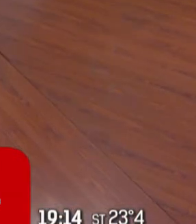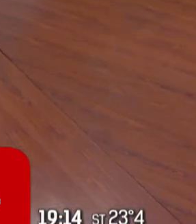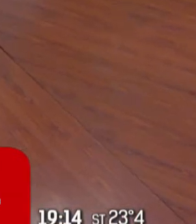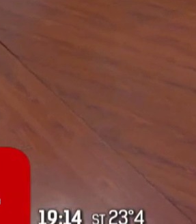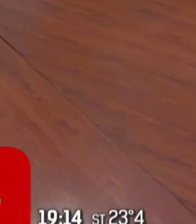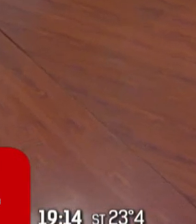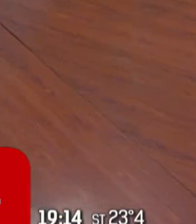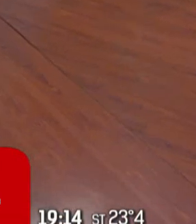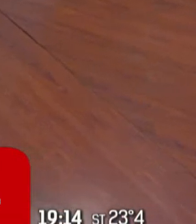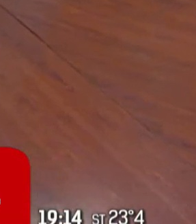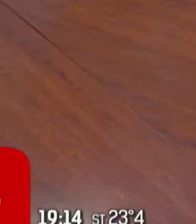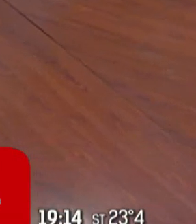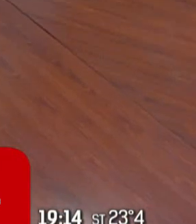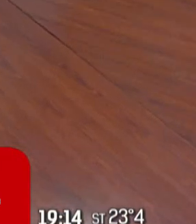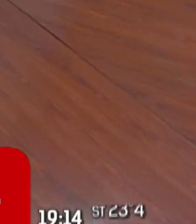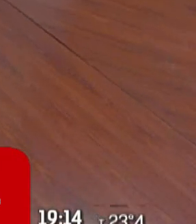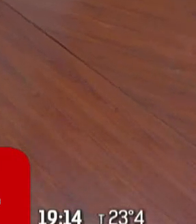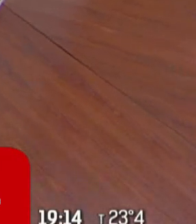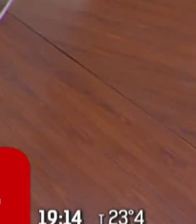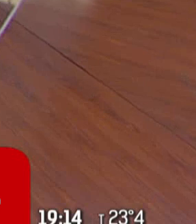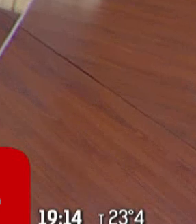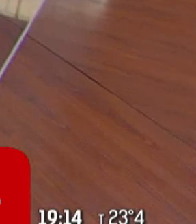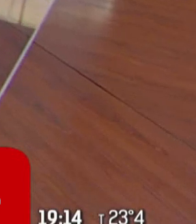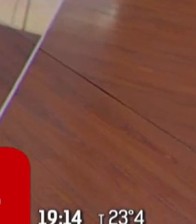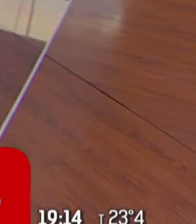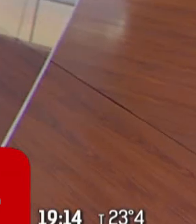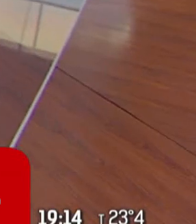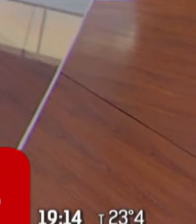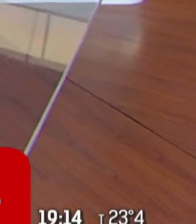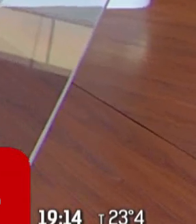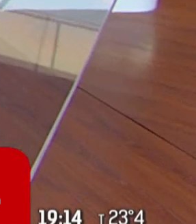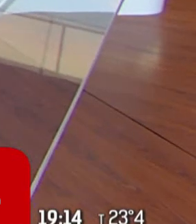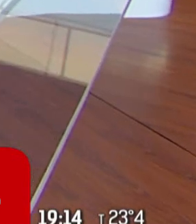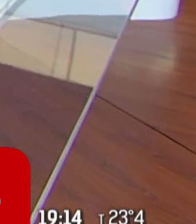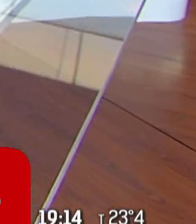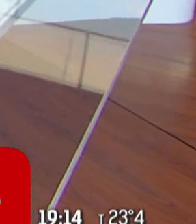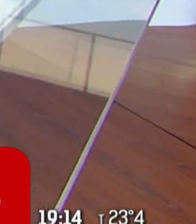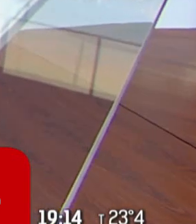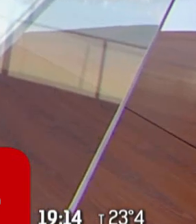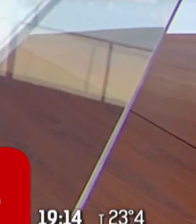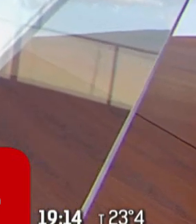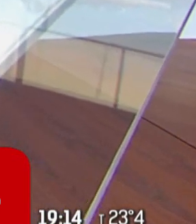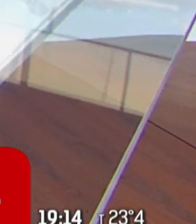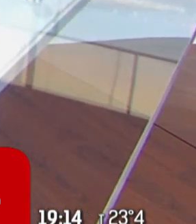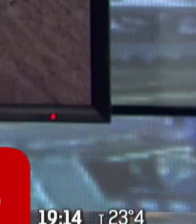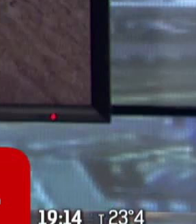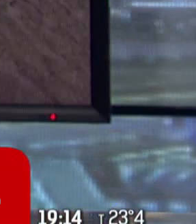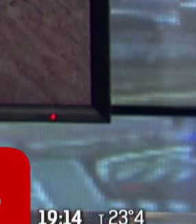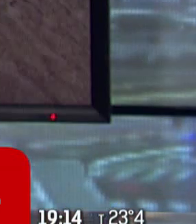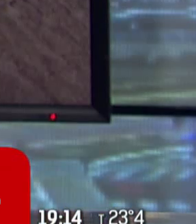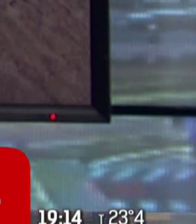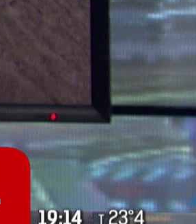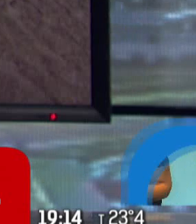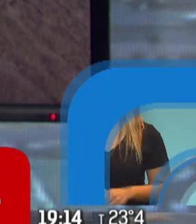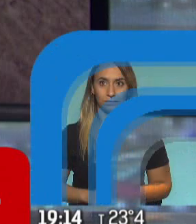Felicitas. Bueno, importante convocatoria, ¿no? Segunda convocatoria del Consejo Económico y Social. Ya sabemos que reúne